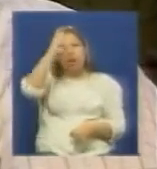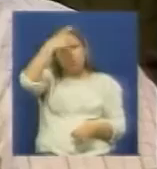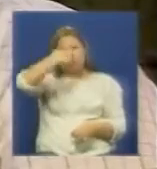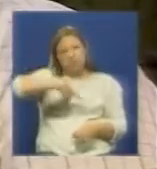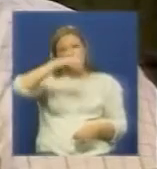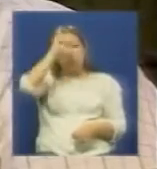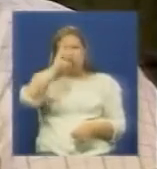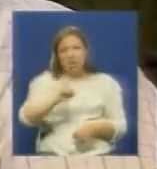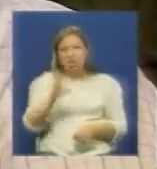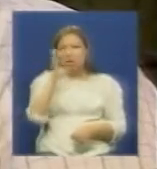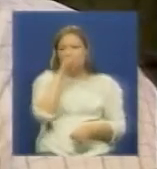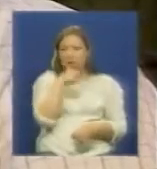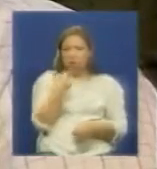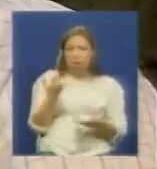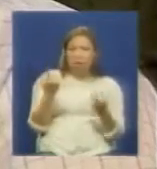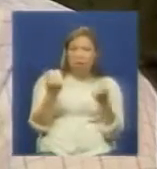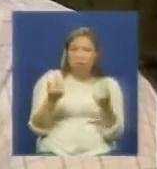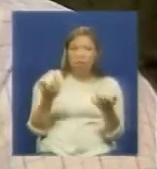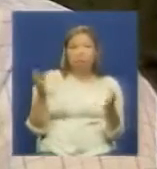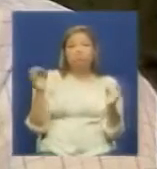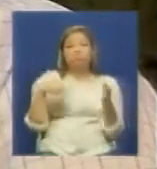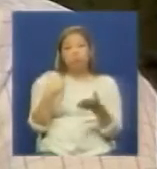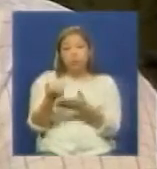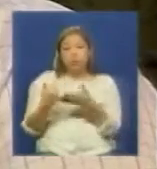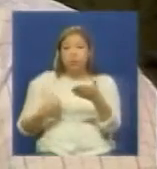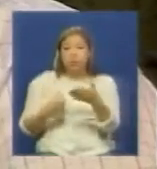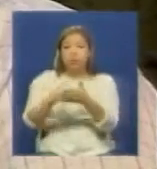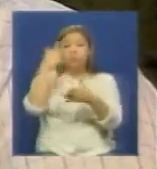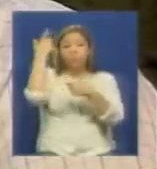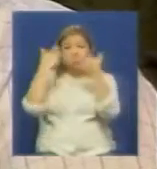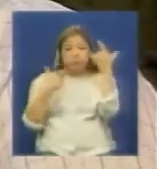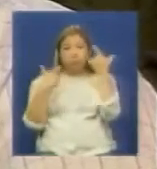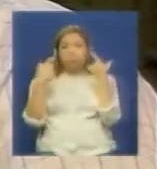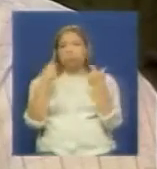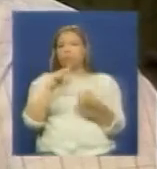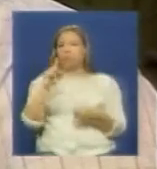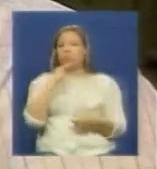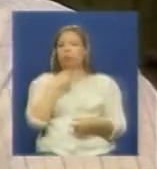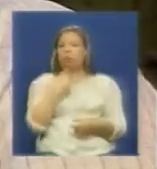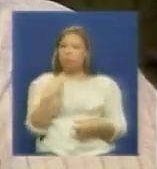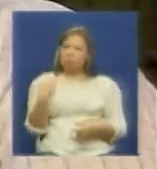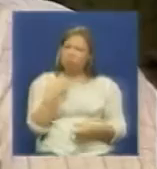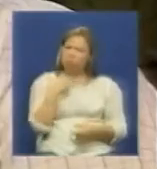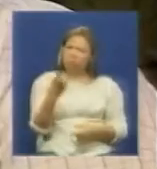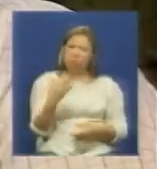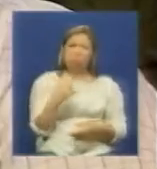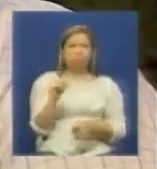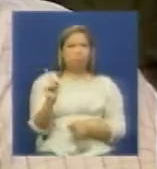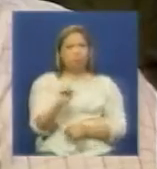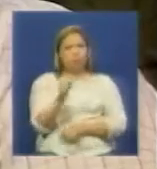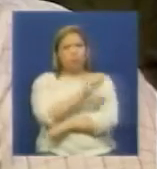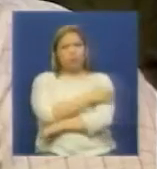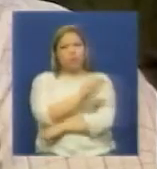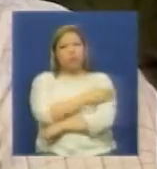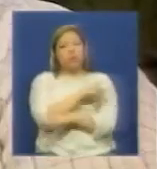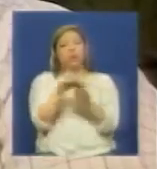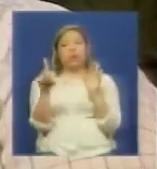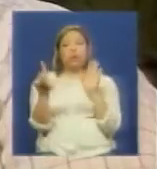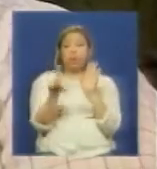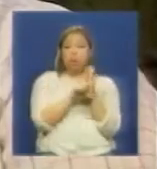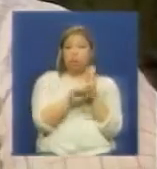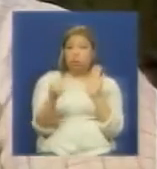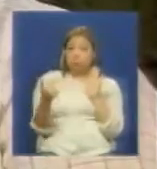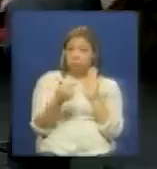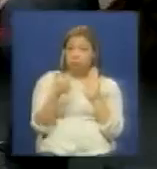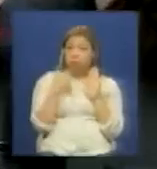eso fue lo que nos dio Chávez a través de la condición de la República Bolivariana de Venezuela y nos vamos a permitir que ellos se salgan del marco jurídico establecido durante